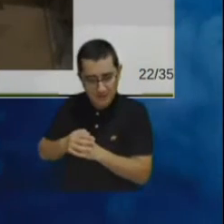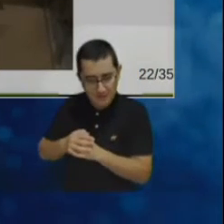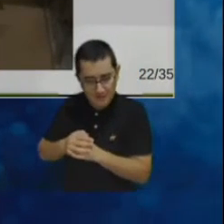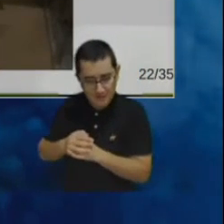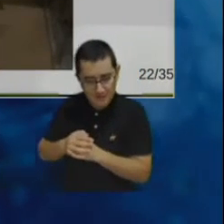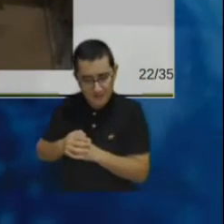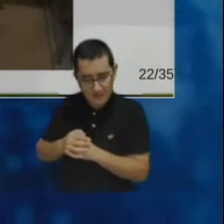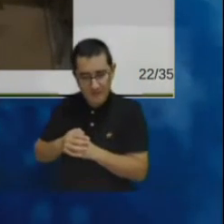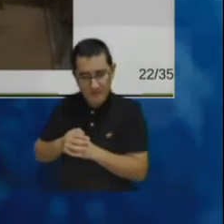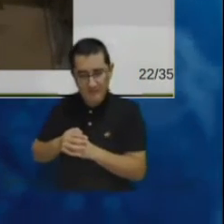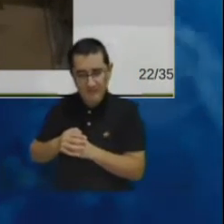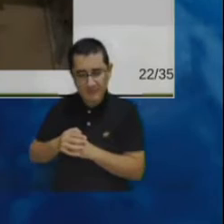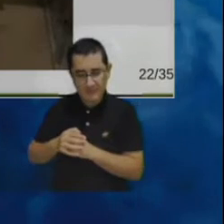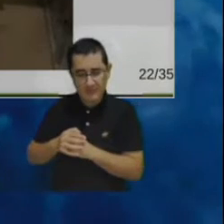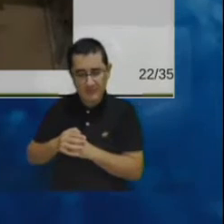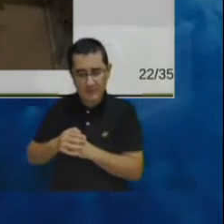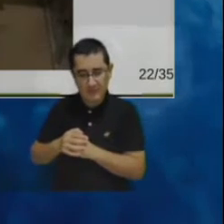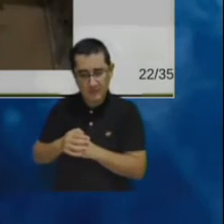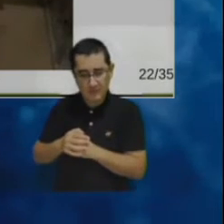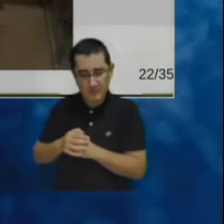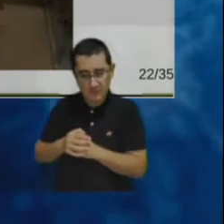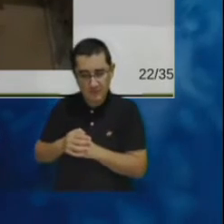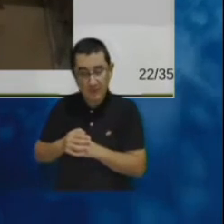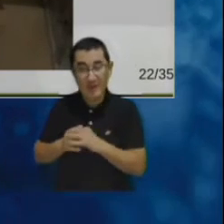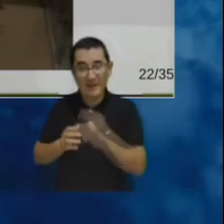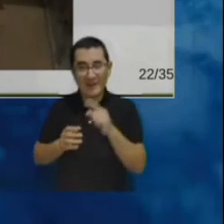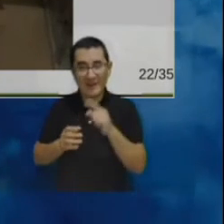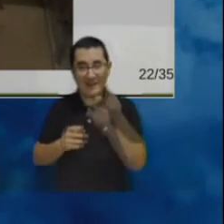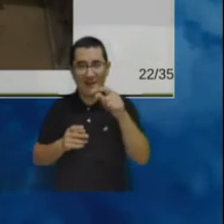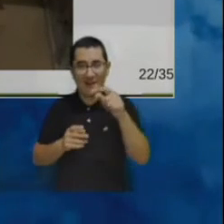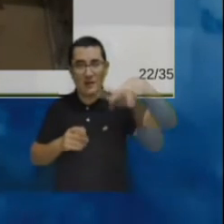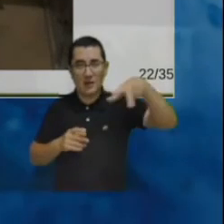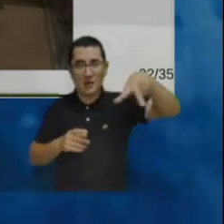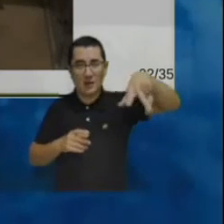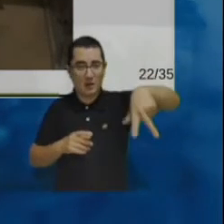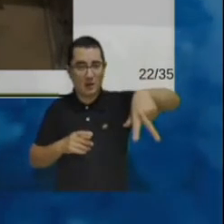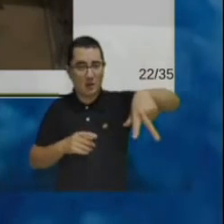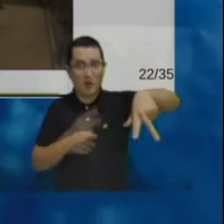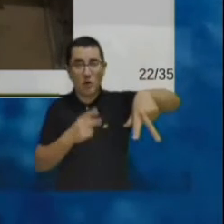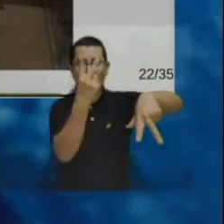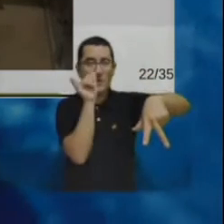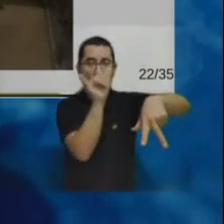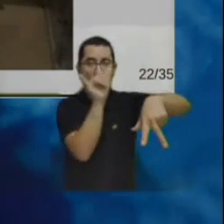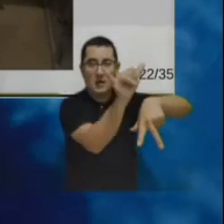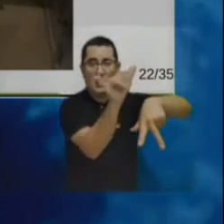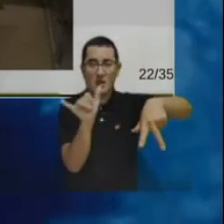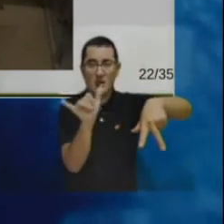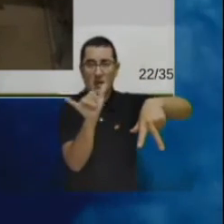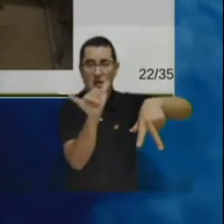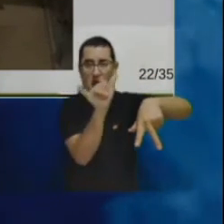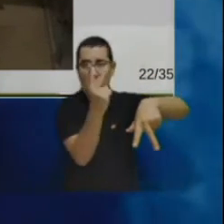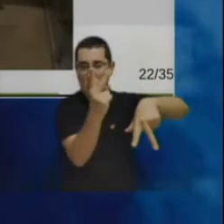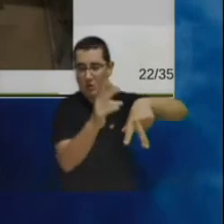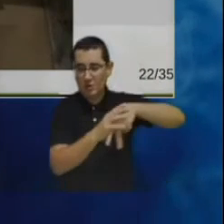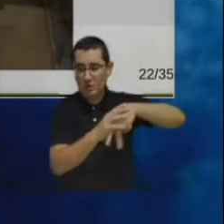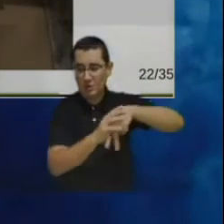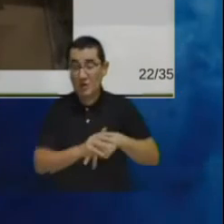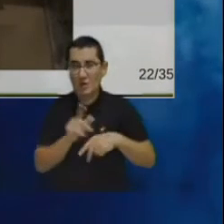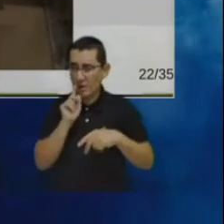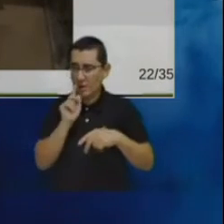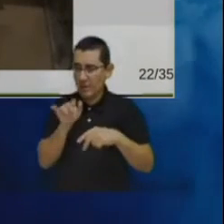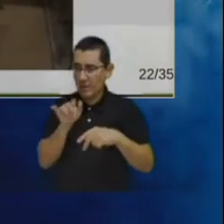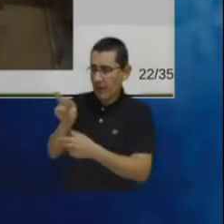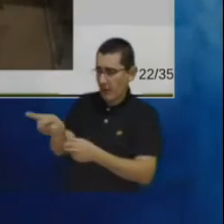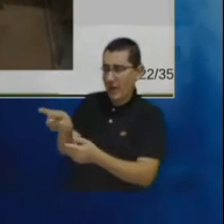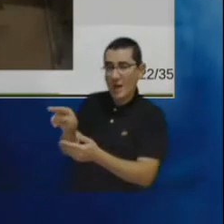aquí tenemos nuestras dos cámaras ópticas que es las que permiten hacer el rastreo de la posición tenemos un